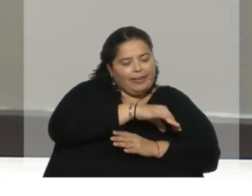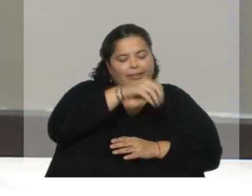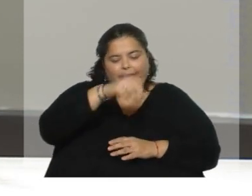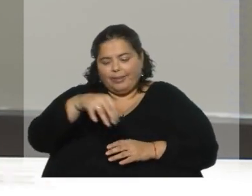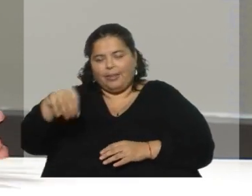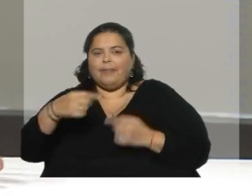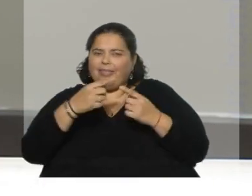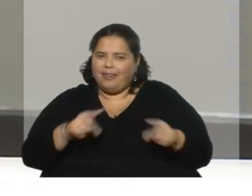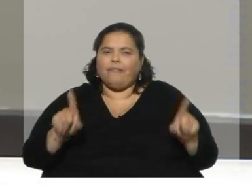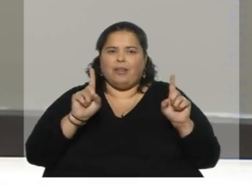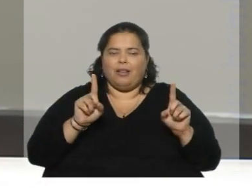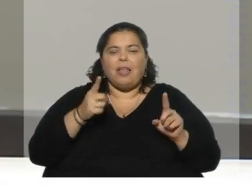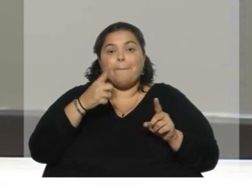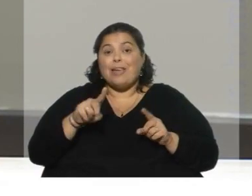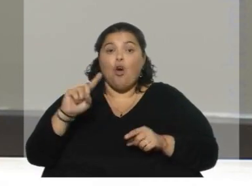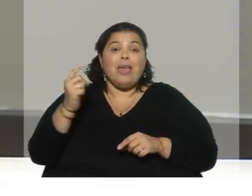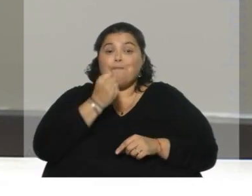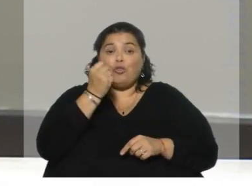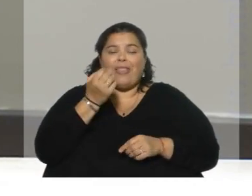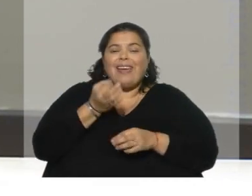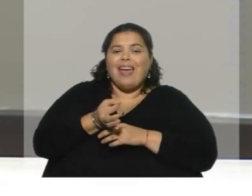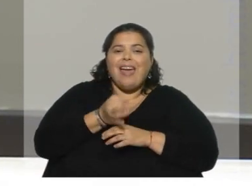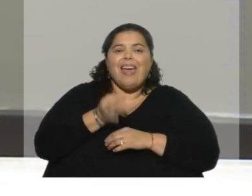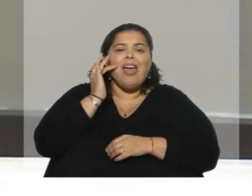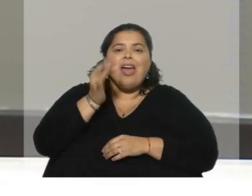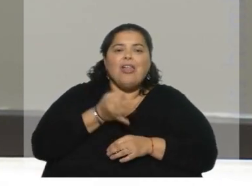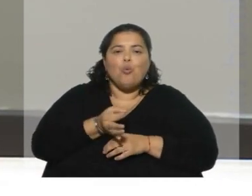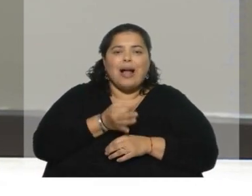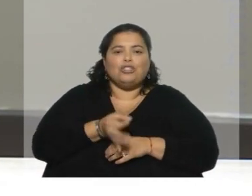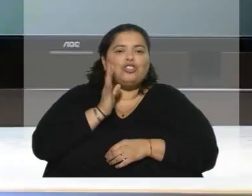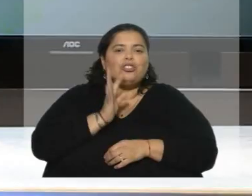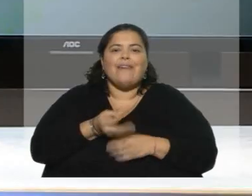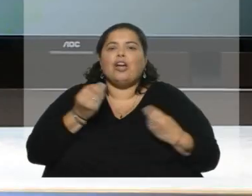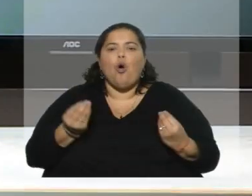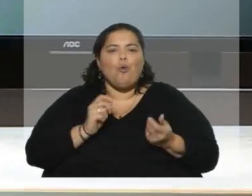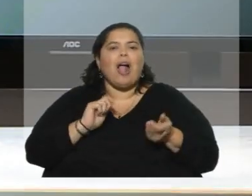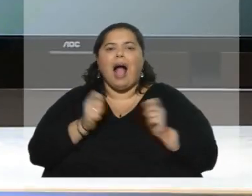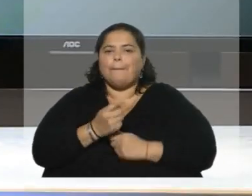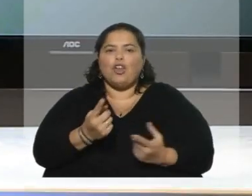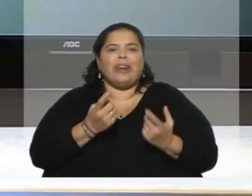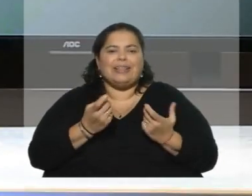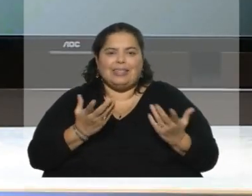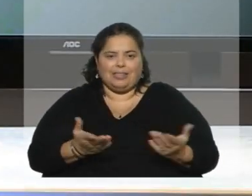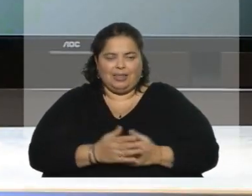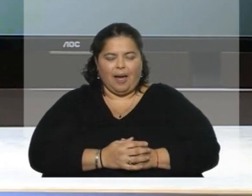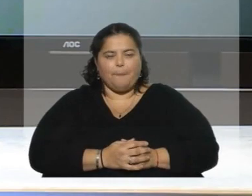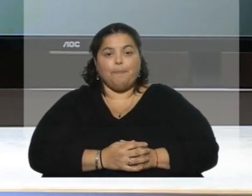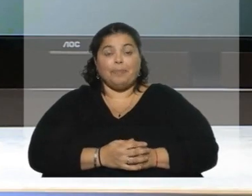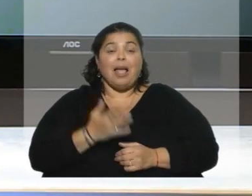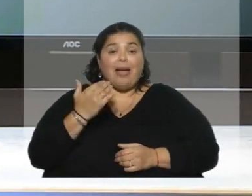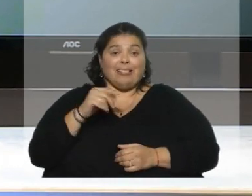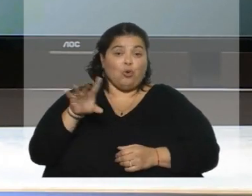pero es una parte importante la educación, ¿no? Y ser conscientes de estos cambios. Yo todavía escuchaba a alguien que decía eso,